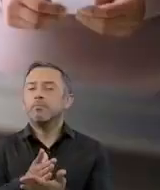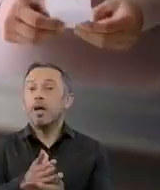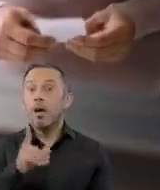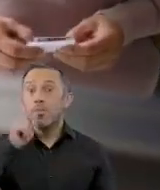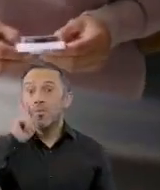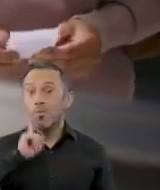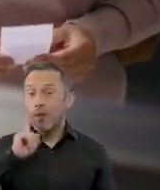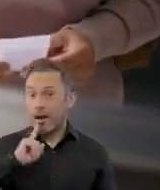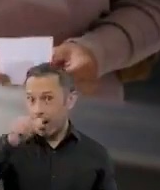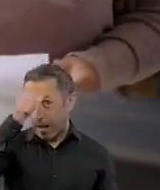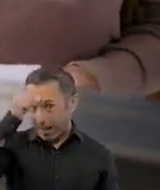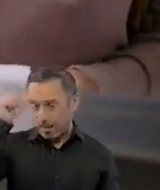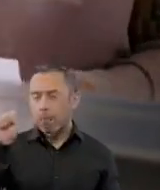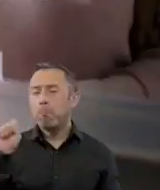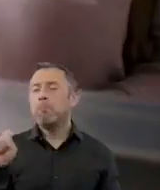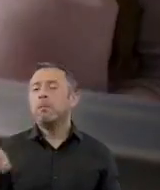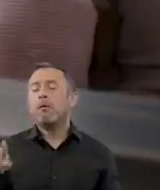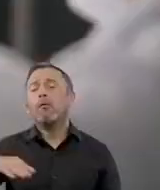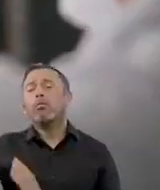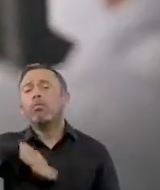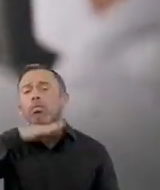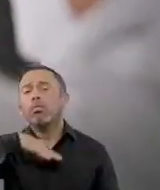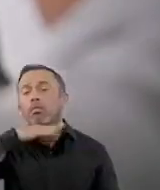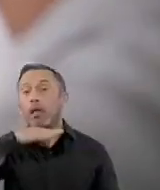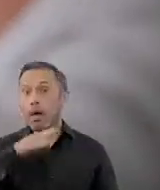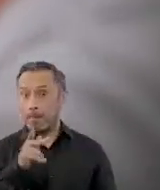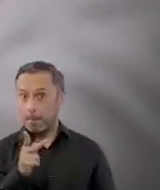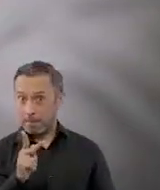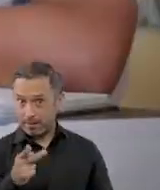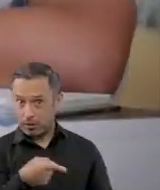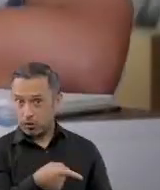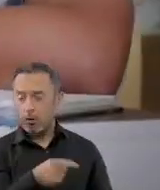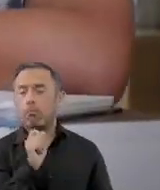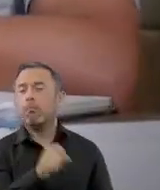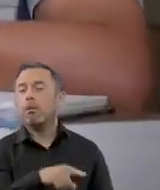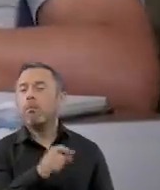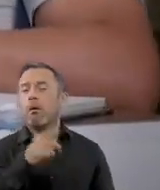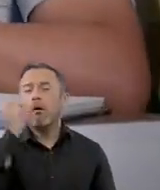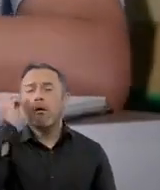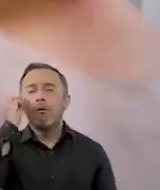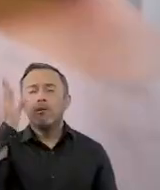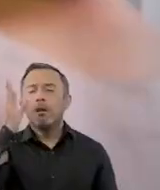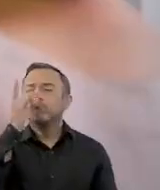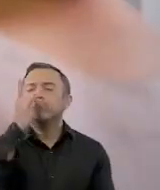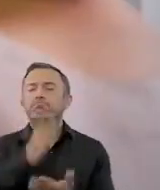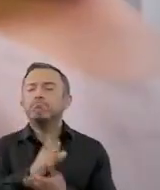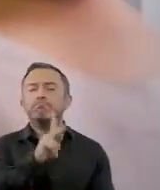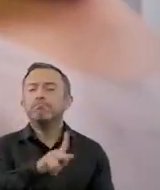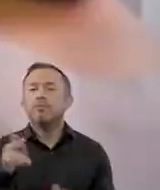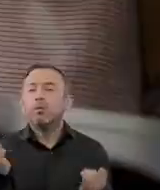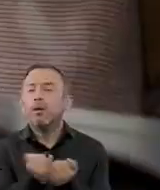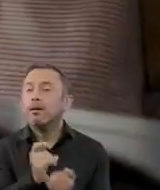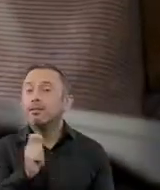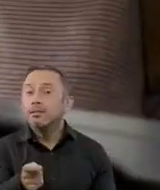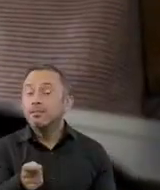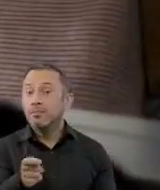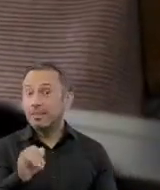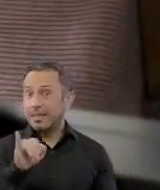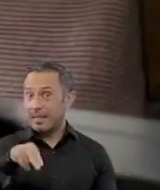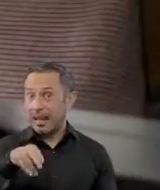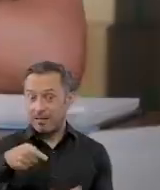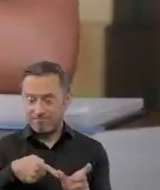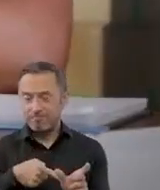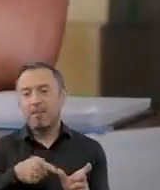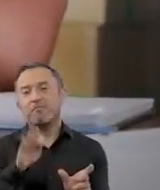¿Qué tienen en común Margarita la distraída y Patricio el olvidadizo? Que su INE ya está vencida y van a ir a